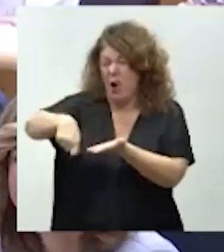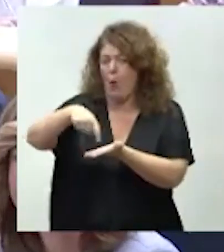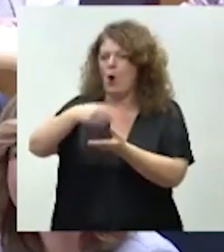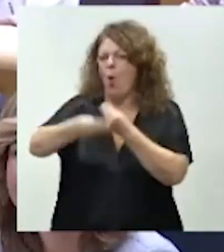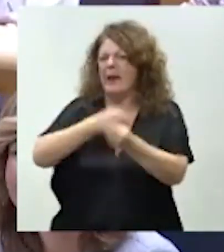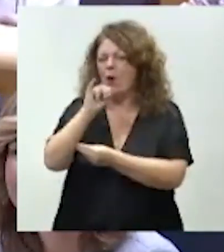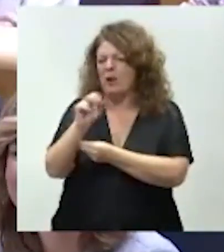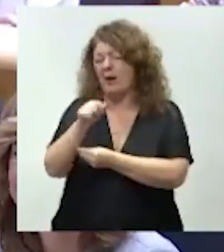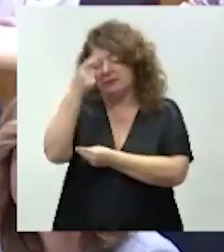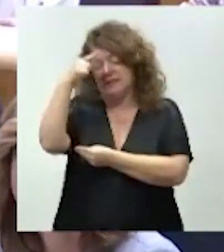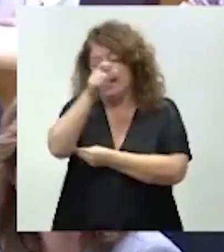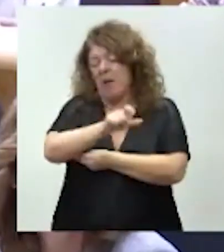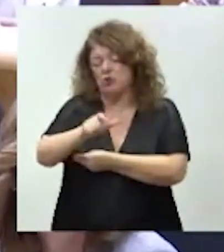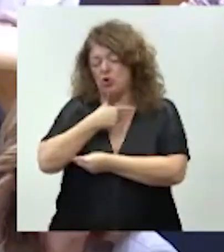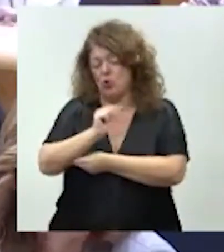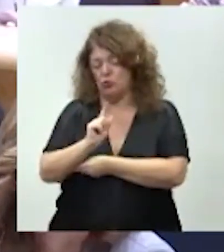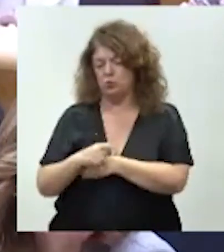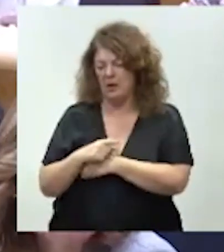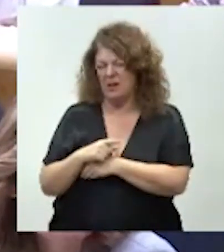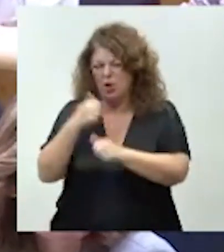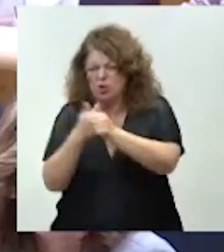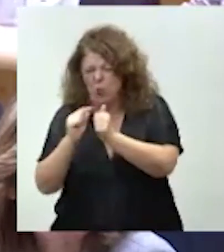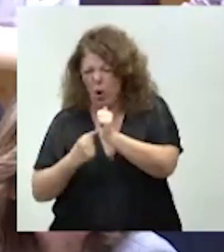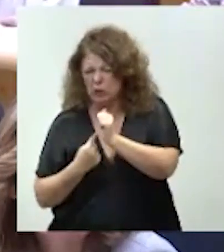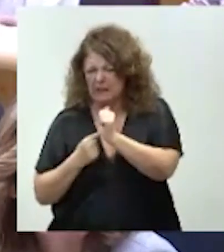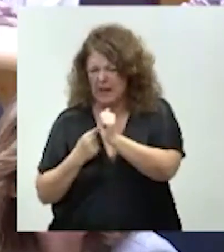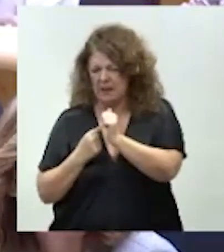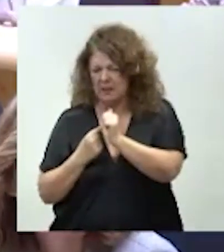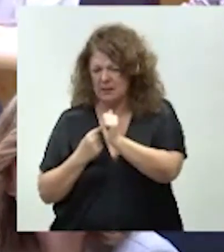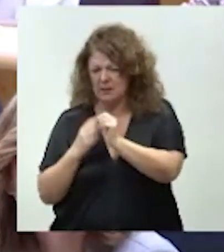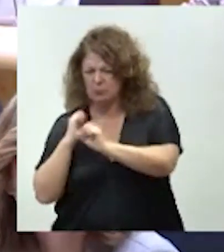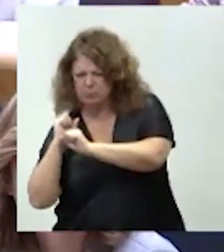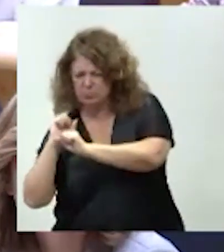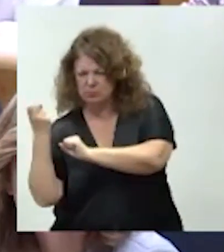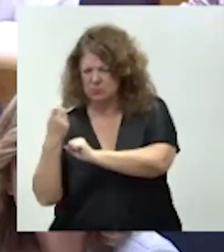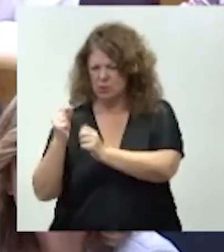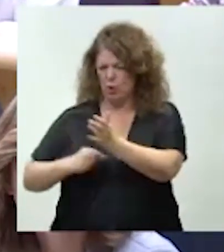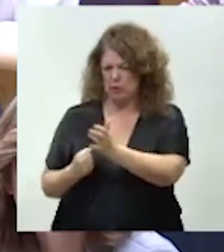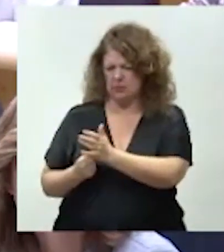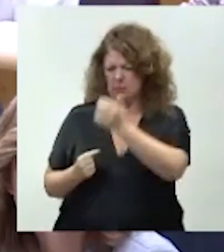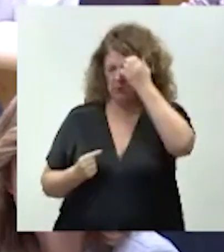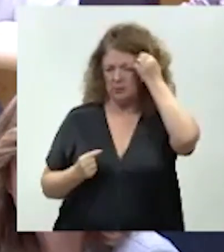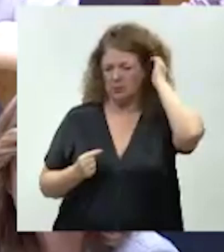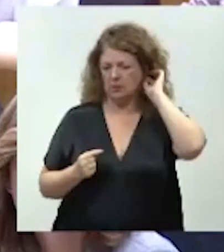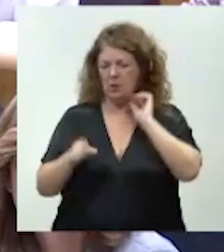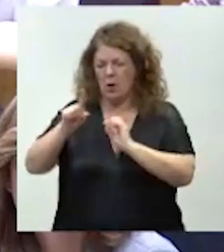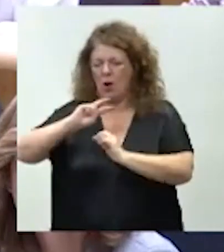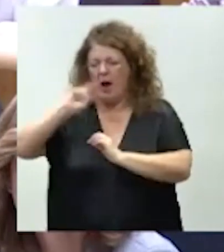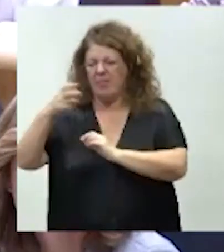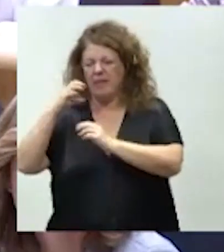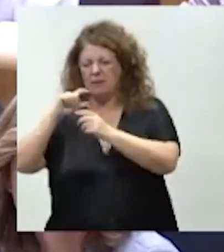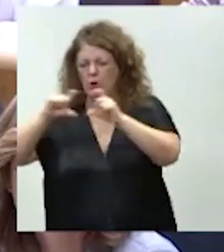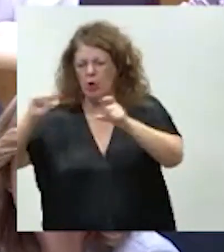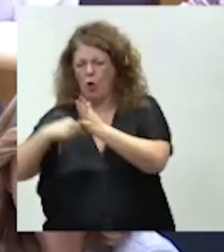Mire, habla usted de subcontratar. Seguramente se remite a esas palabras en las que yo el otro día decía que ustedes subcontratan la acción de